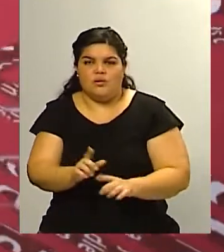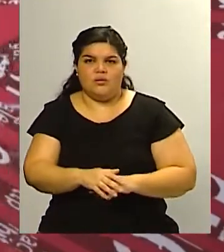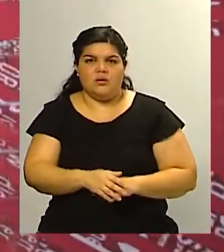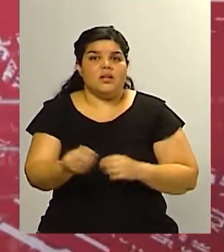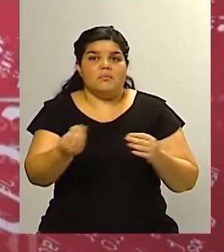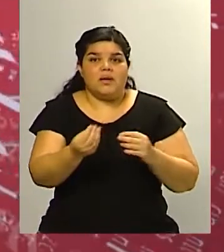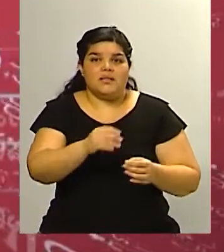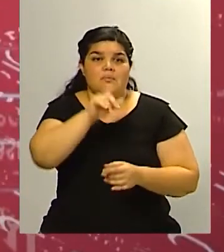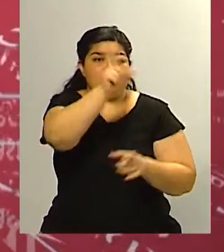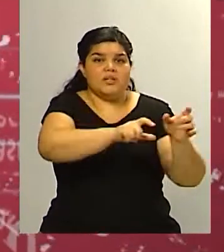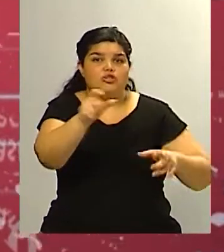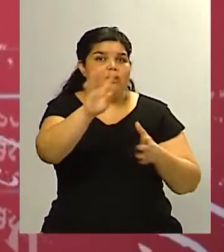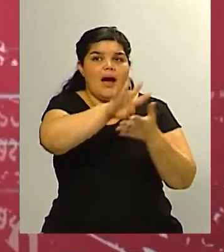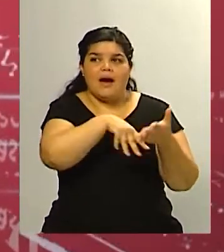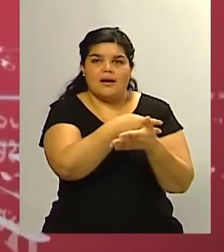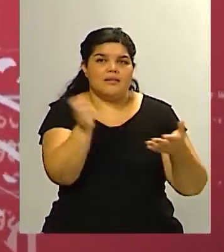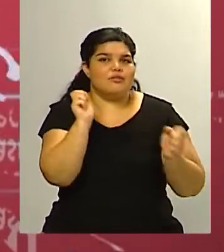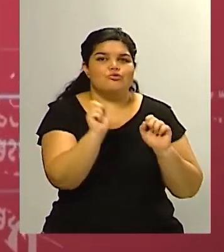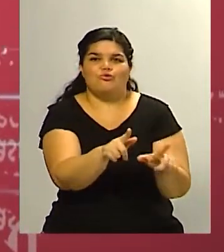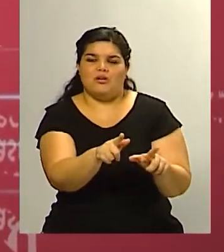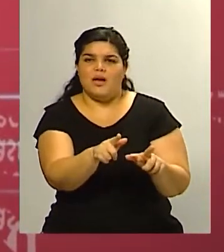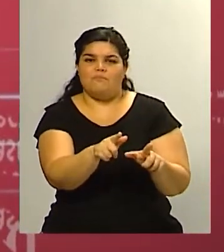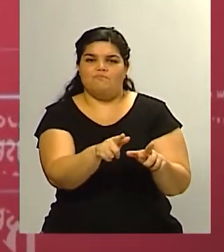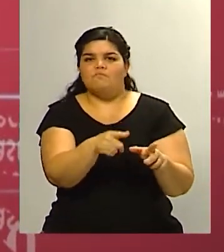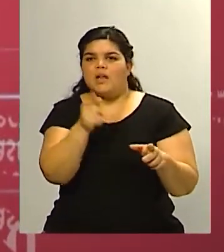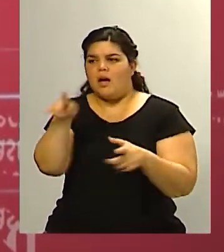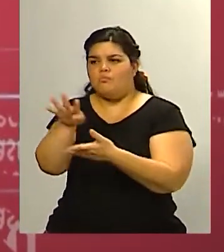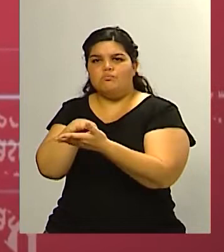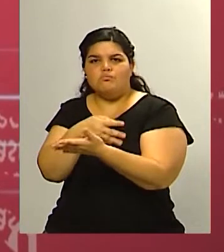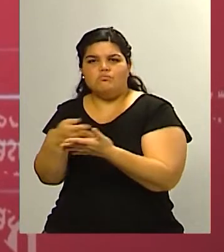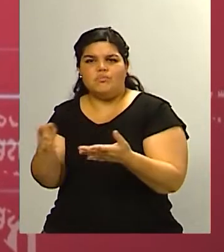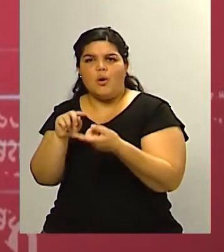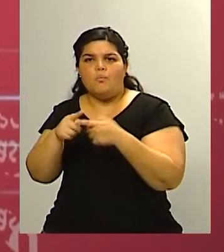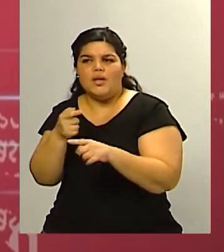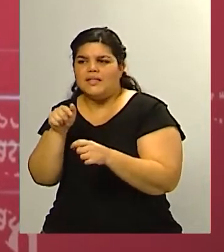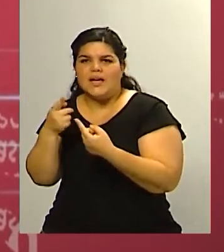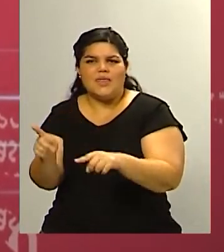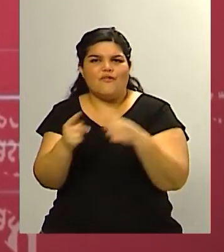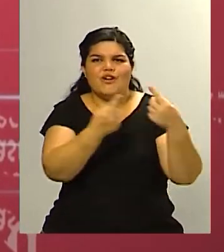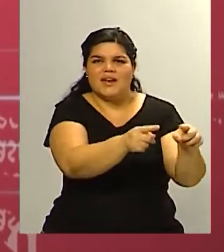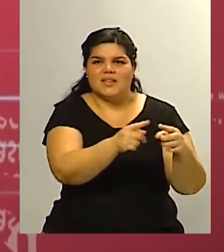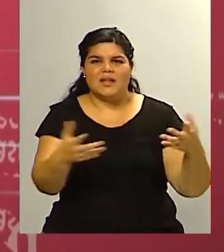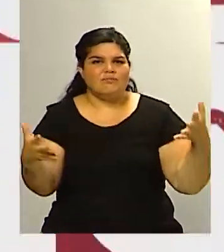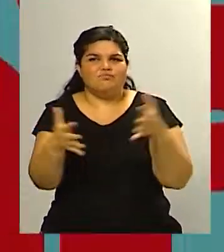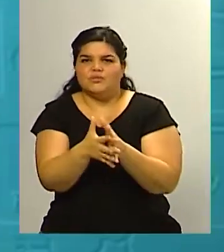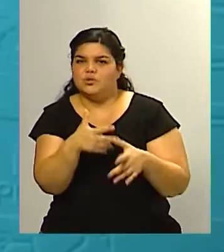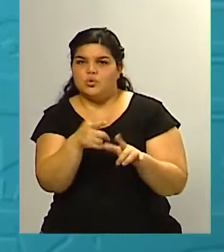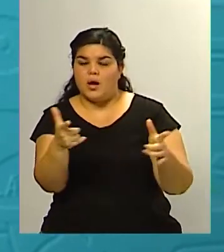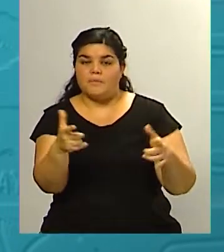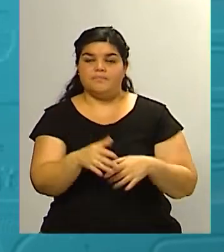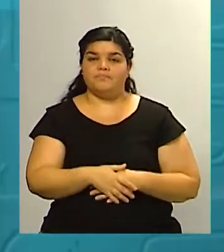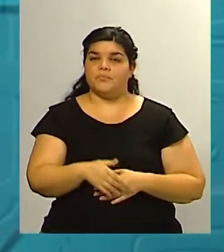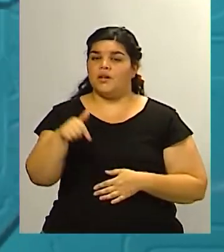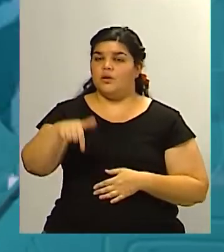que de ninguna manera coincide con la agenda de la política Gustavo te quería preguntar un poco por Cristina Fernández de Kirchner porque muchos